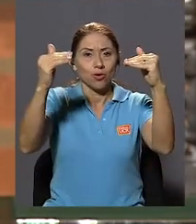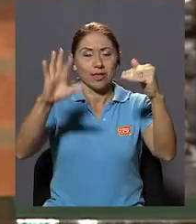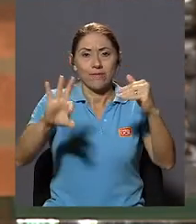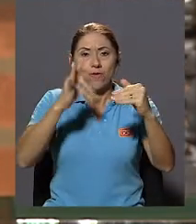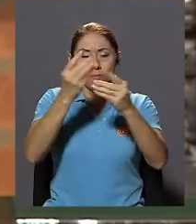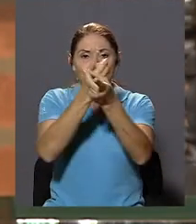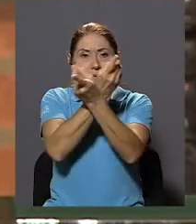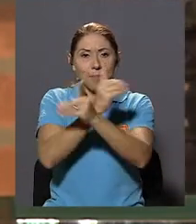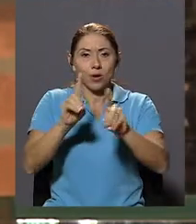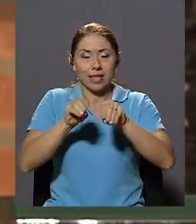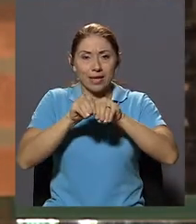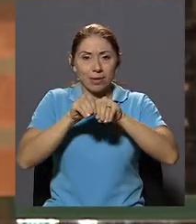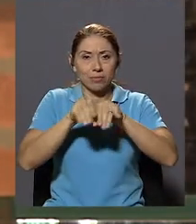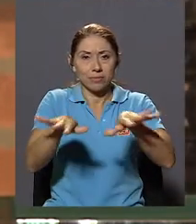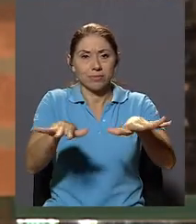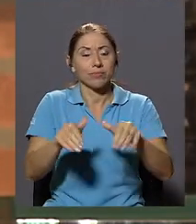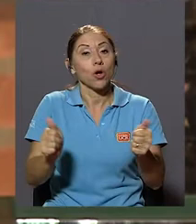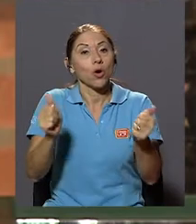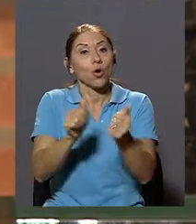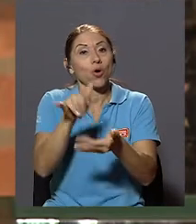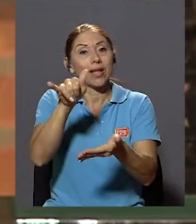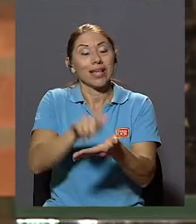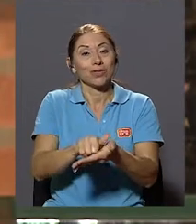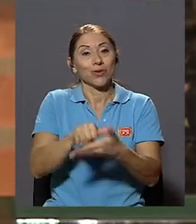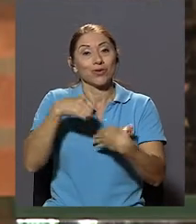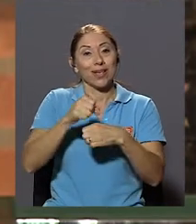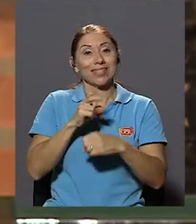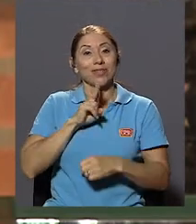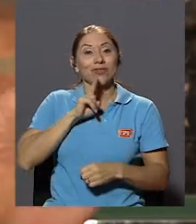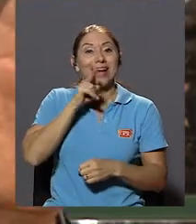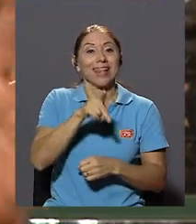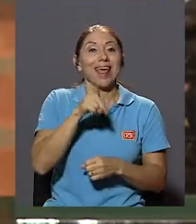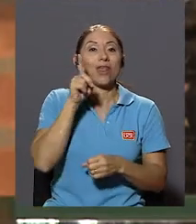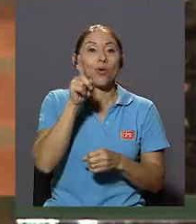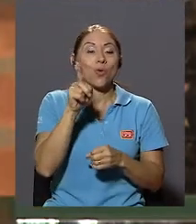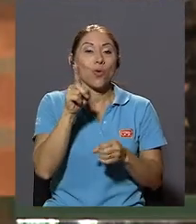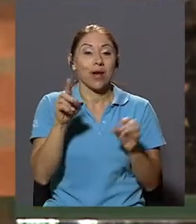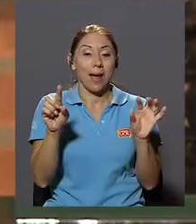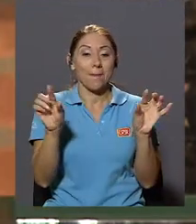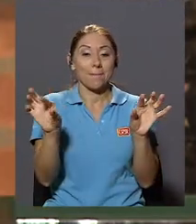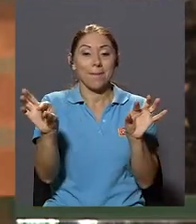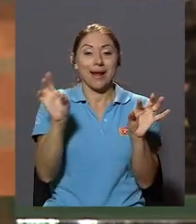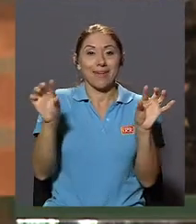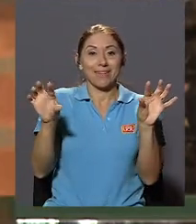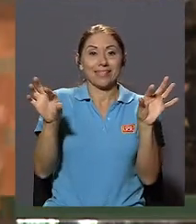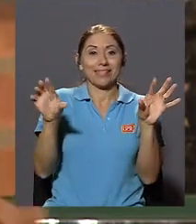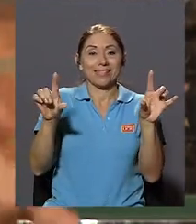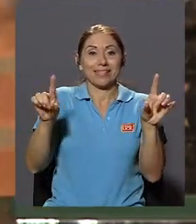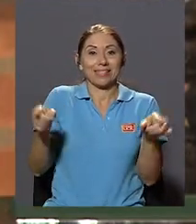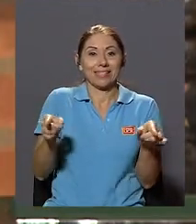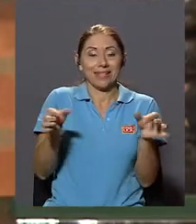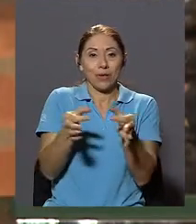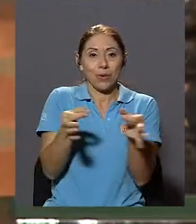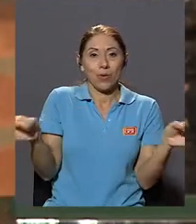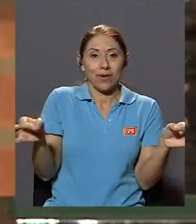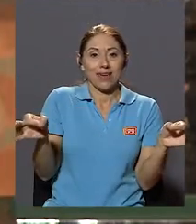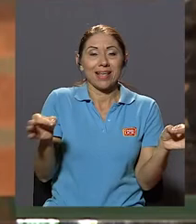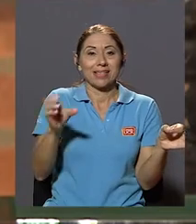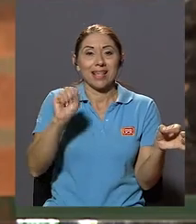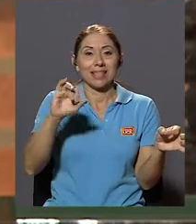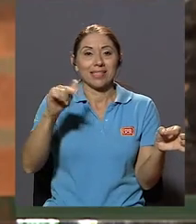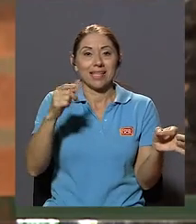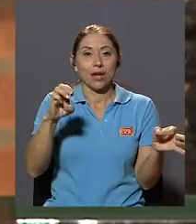Con esto Estoy haciendo En realidad Una paráfrasis De una frase De Sigmund Freud Que decía Que los sueños